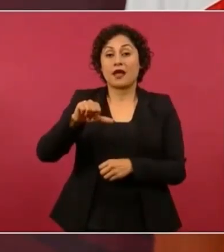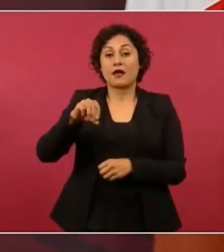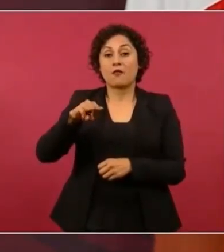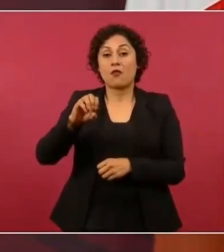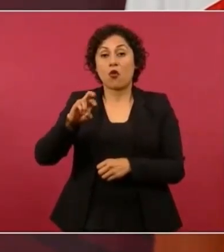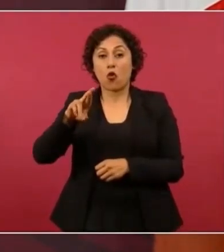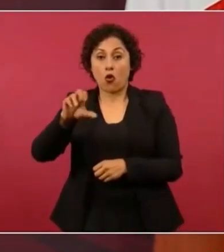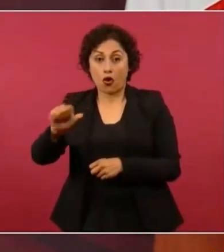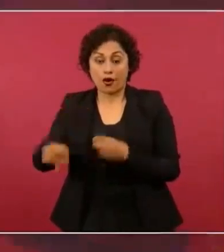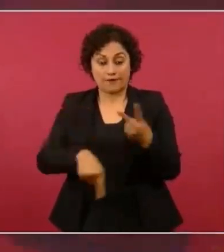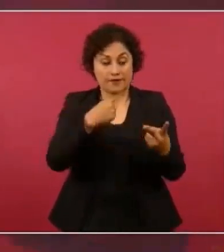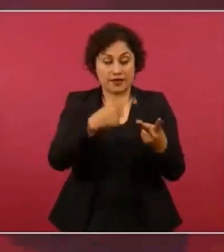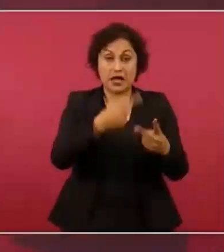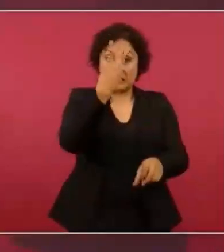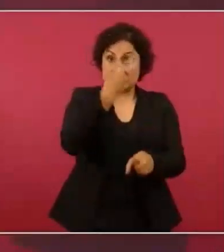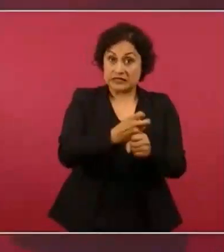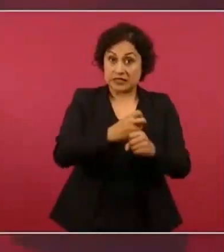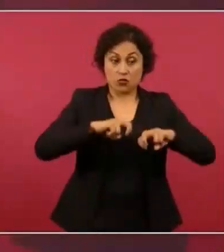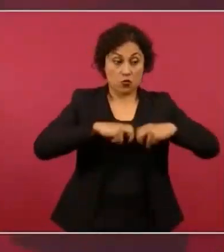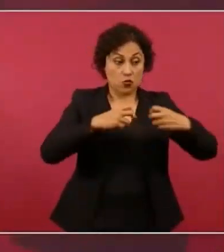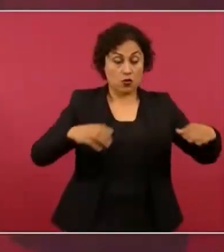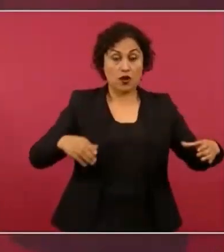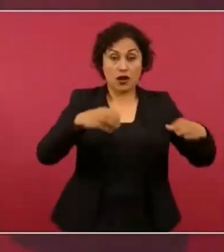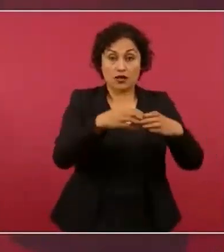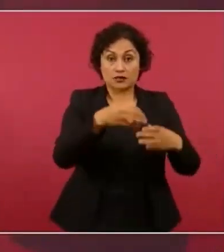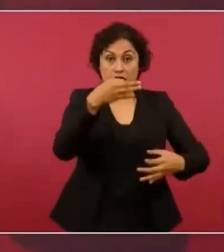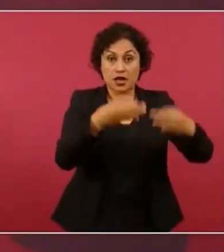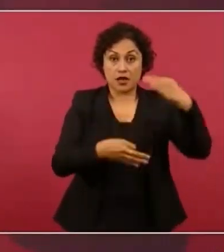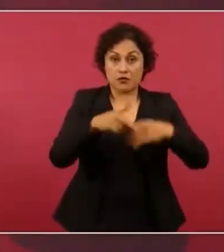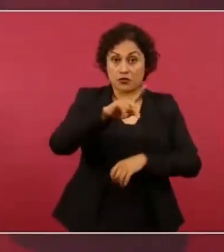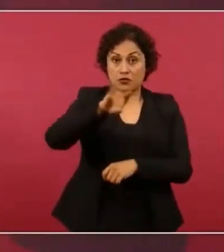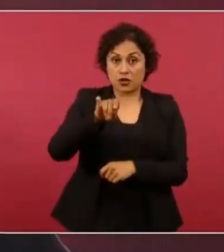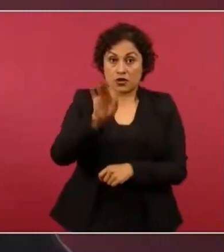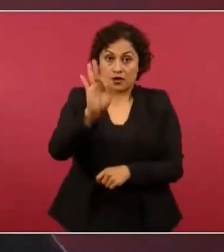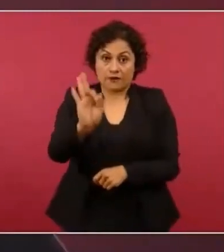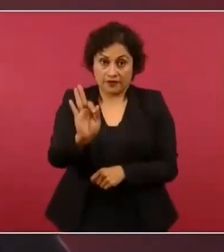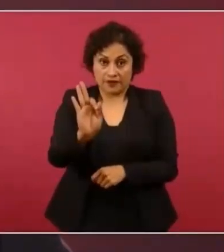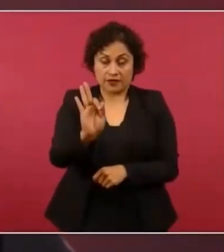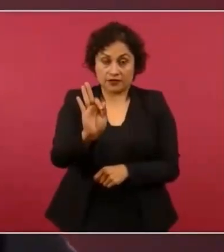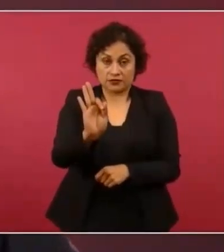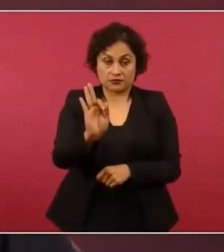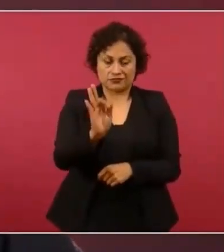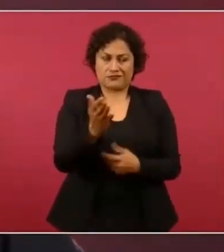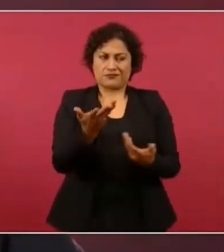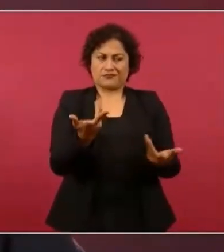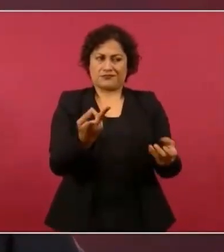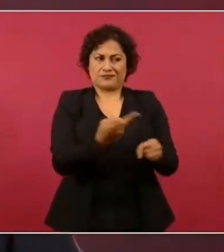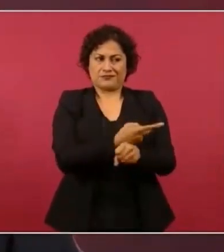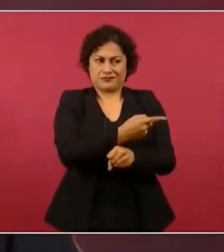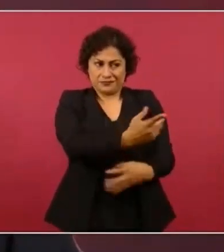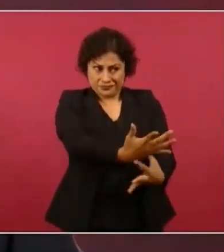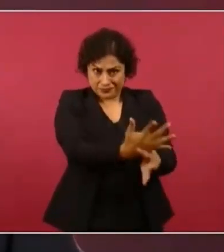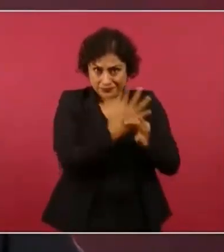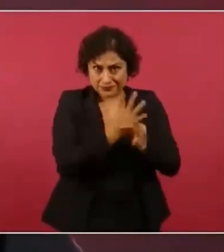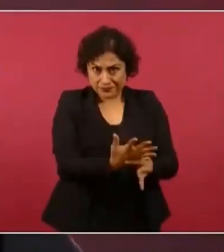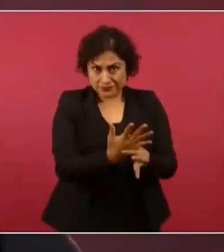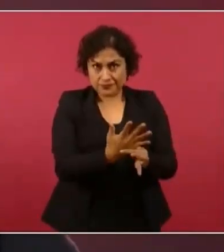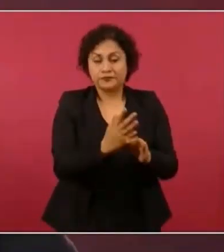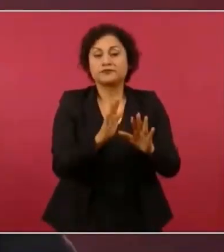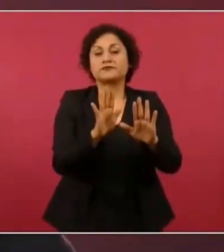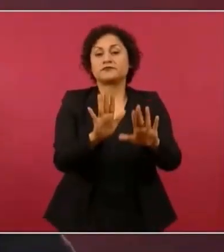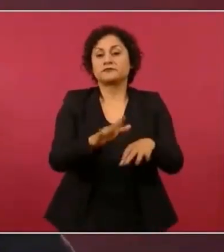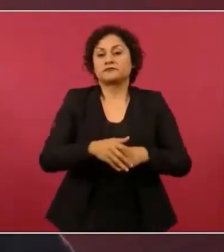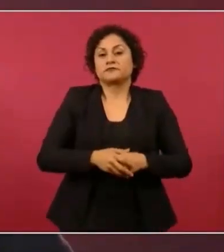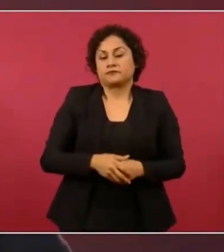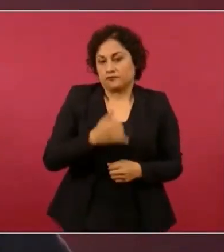y que no todos, quiero insistir, los jueces aplican a